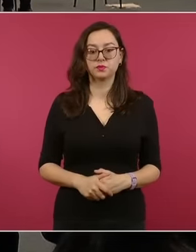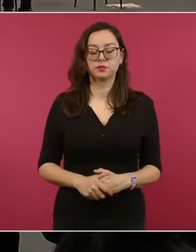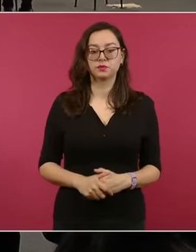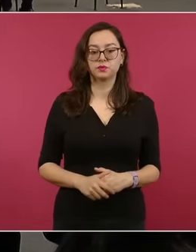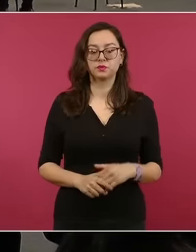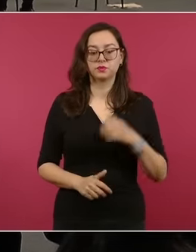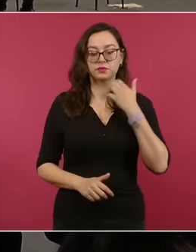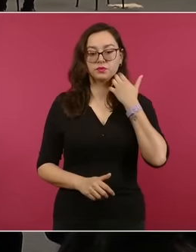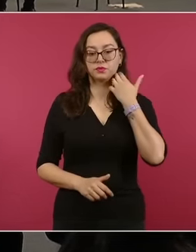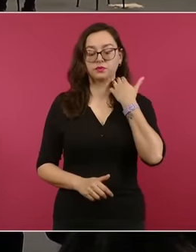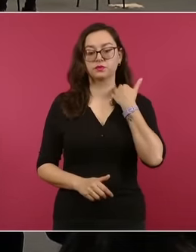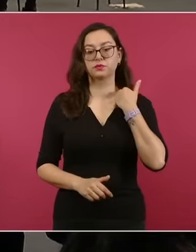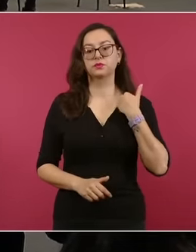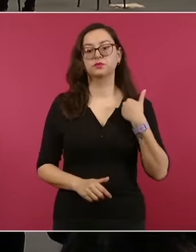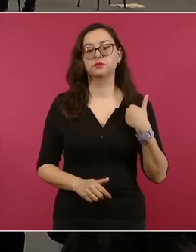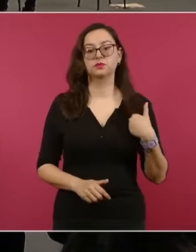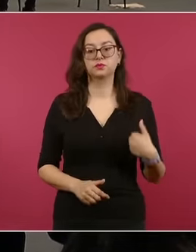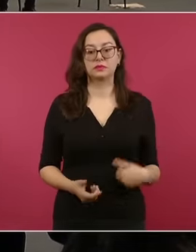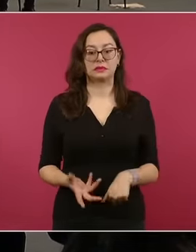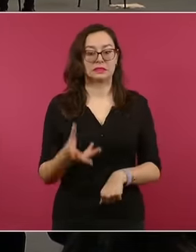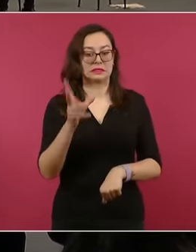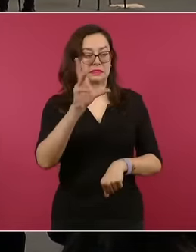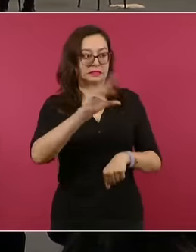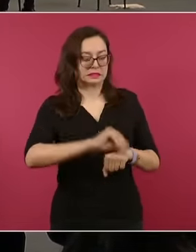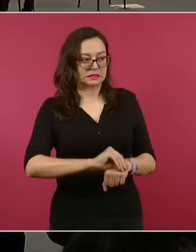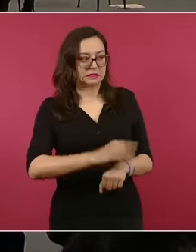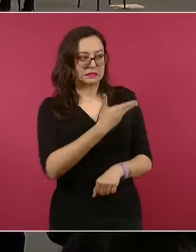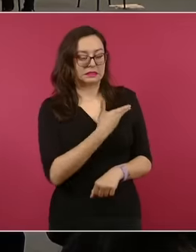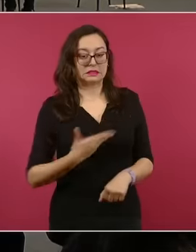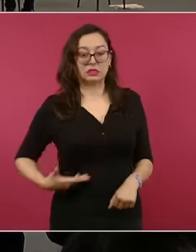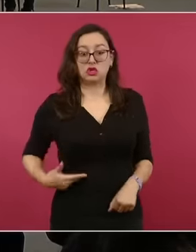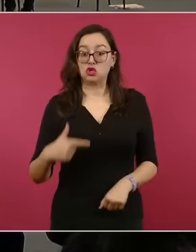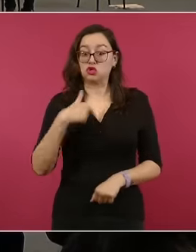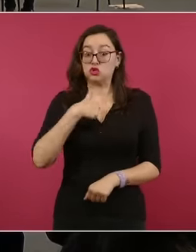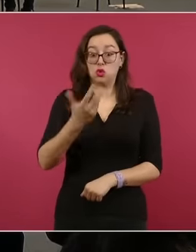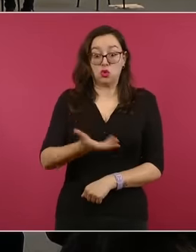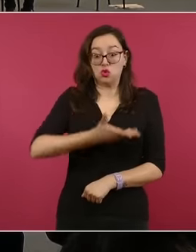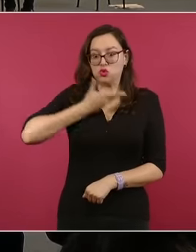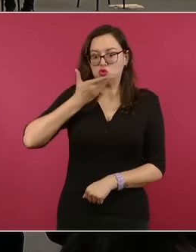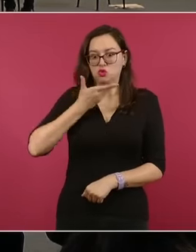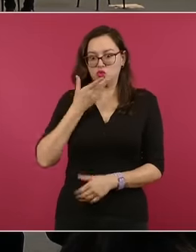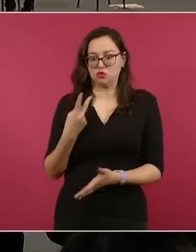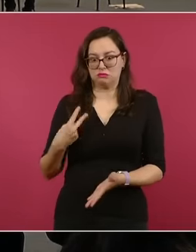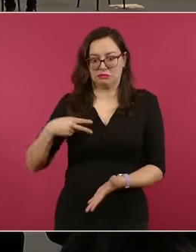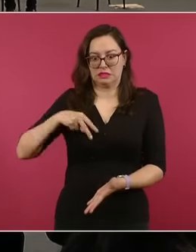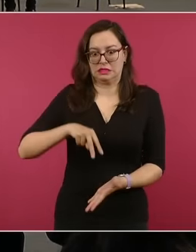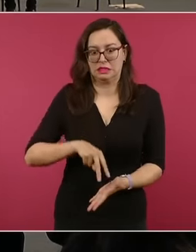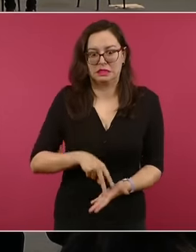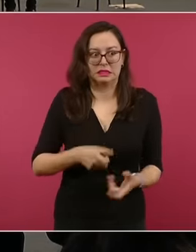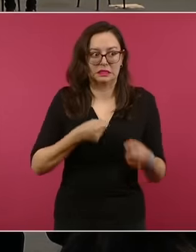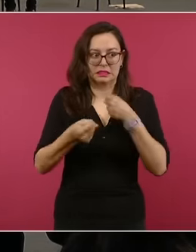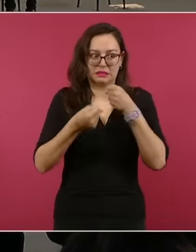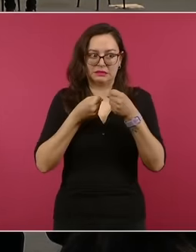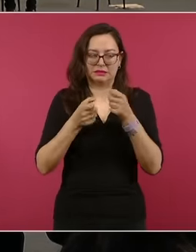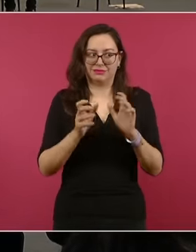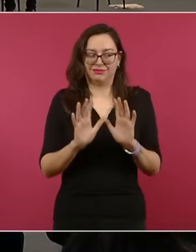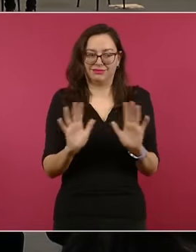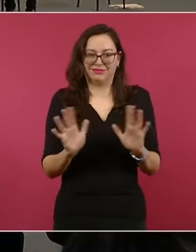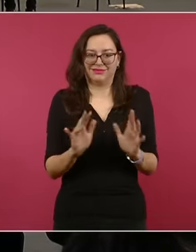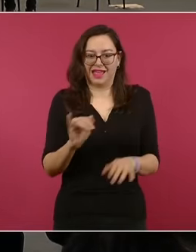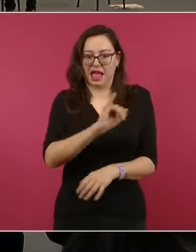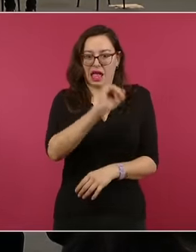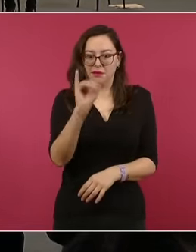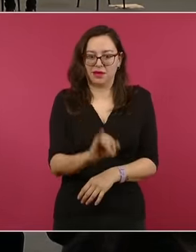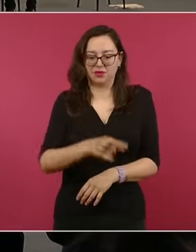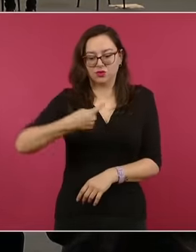Con su venia, señor presidente, no estoy acostumbrado a estar detrás de los micrófonos. El Servicio Exterior Mexicano, somos discretos, pero eficaces. En los que hace